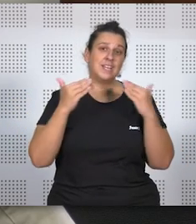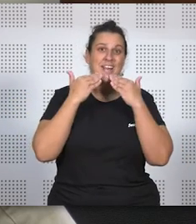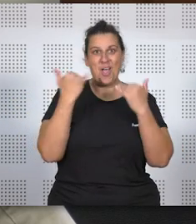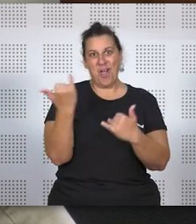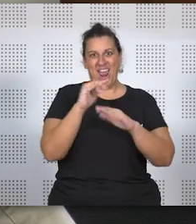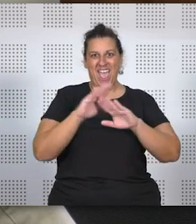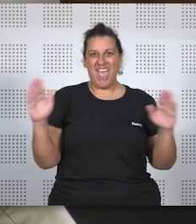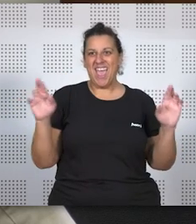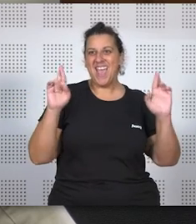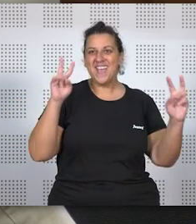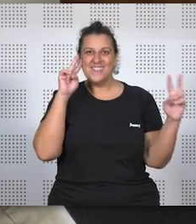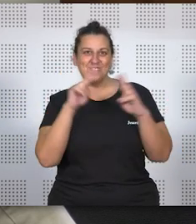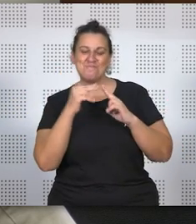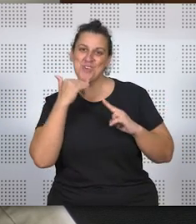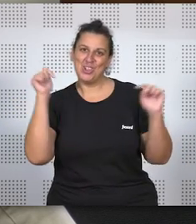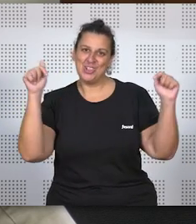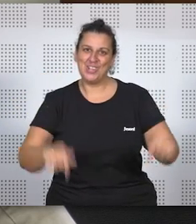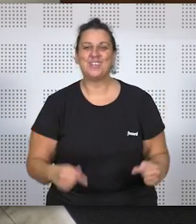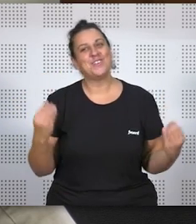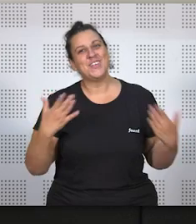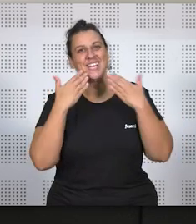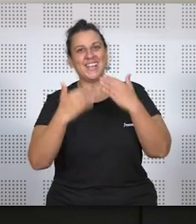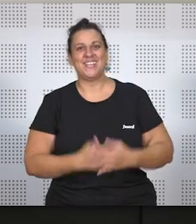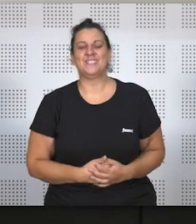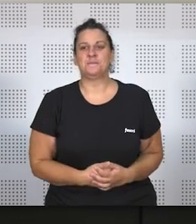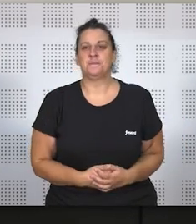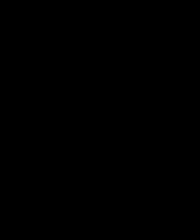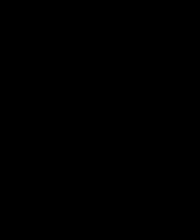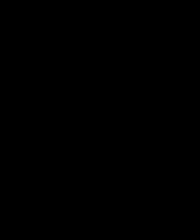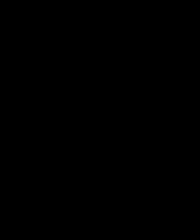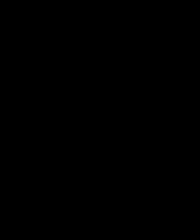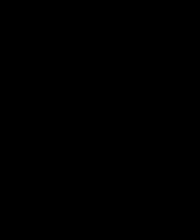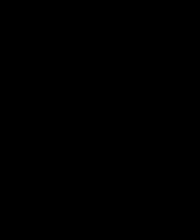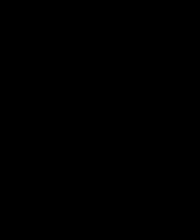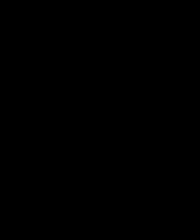y esperamos verte pronto por aquí. Muy bien, gracias a ti. Gracias.